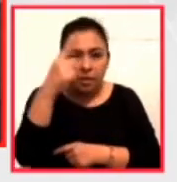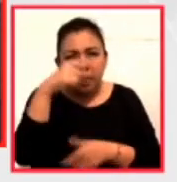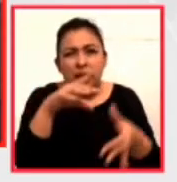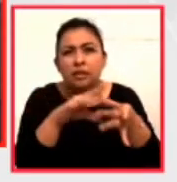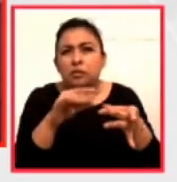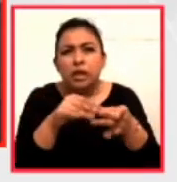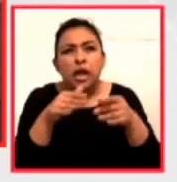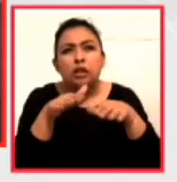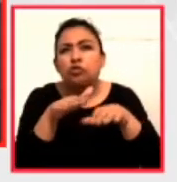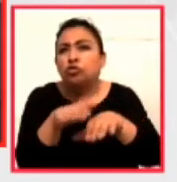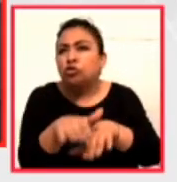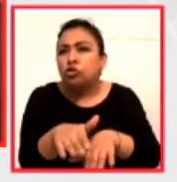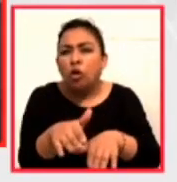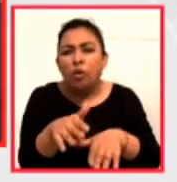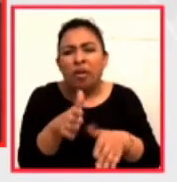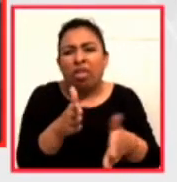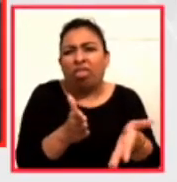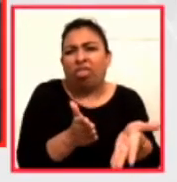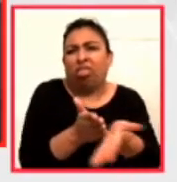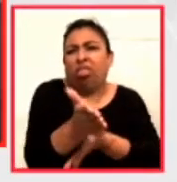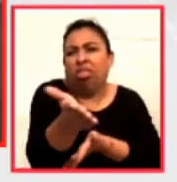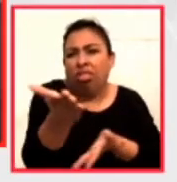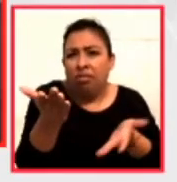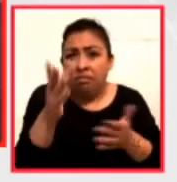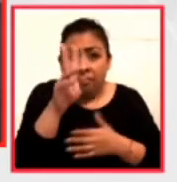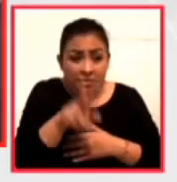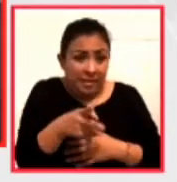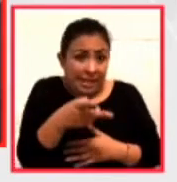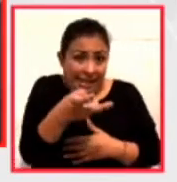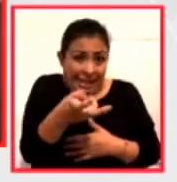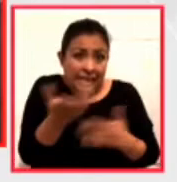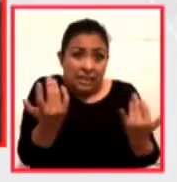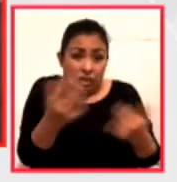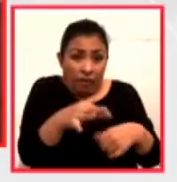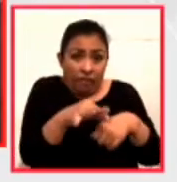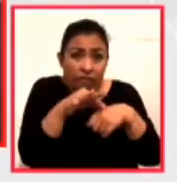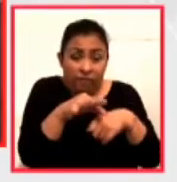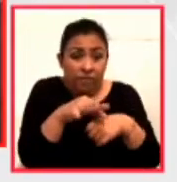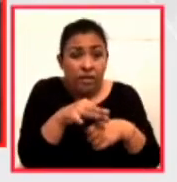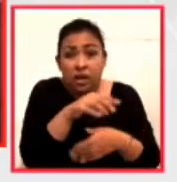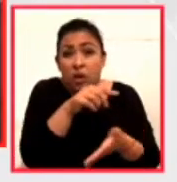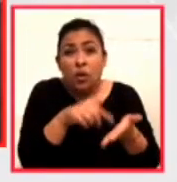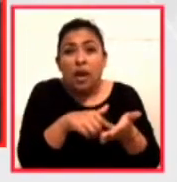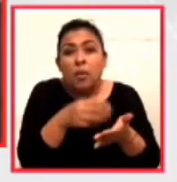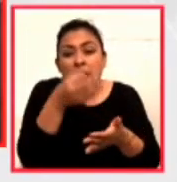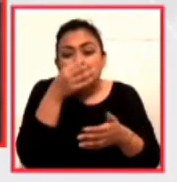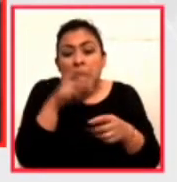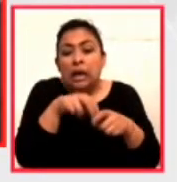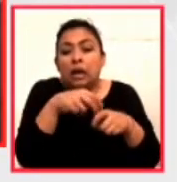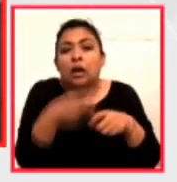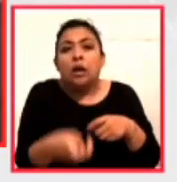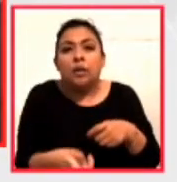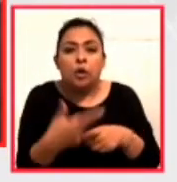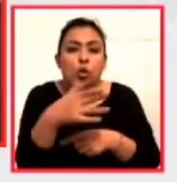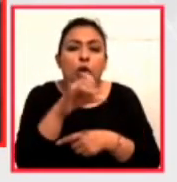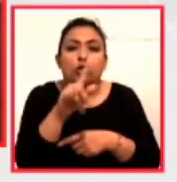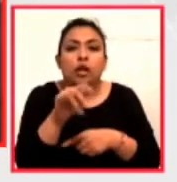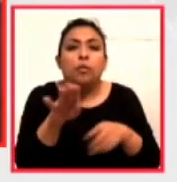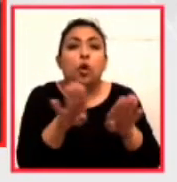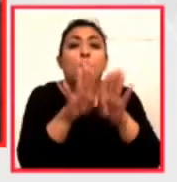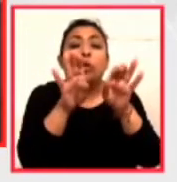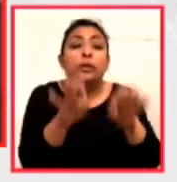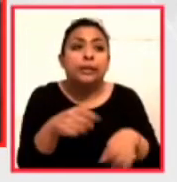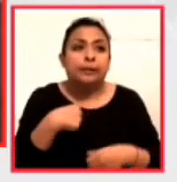esta transgresión, porque finalmente de eso se trata, vivir en el gran hotel abismo. Cuauhtémoc, ¿cómo estás? Muy, muy